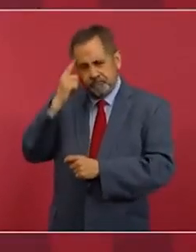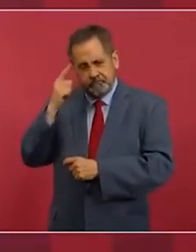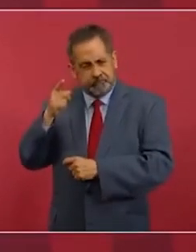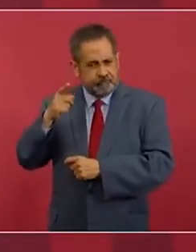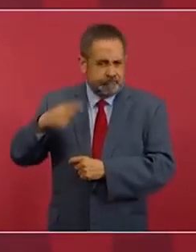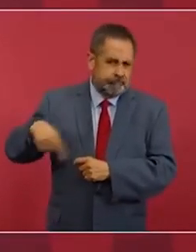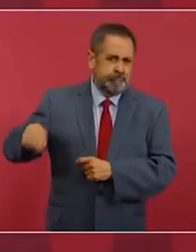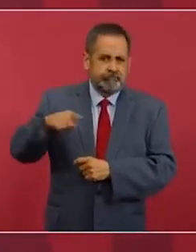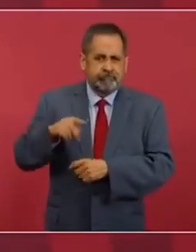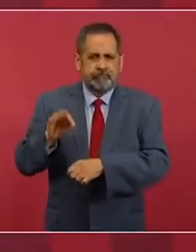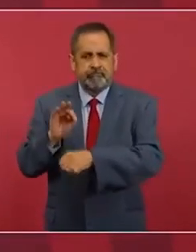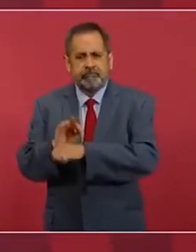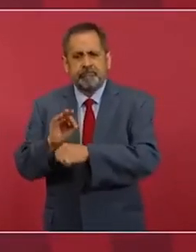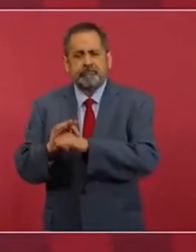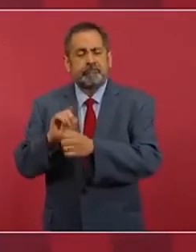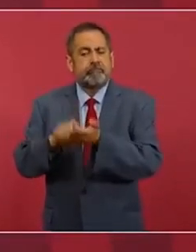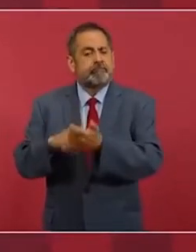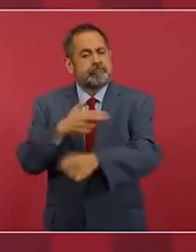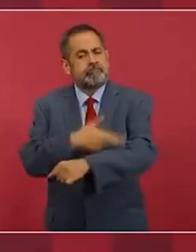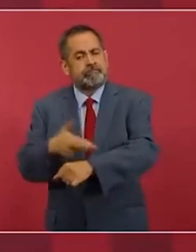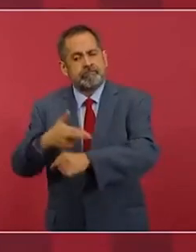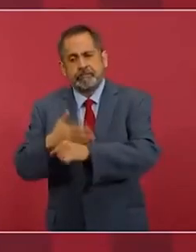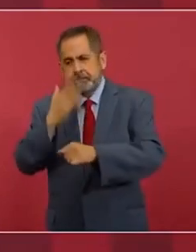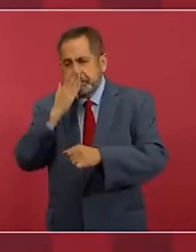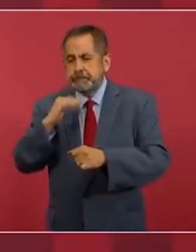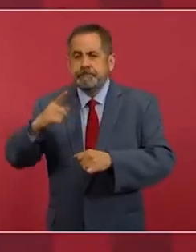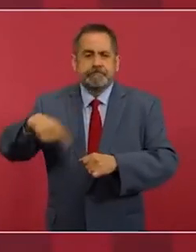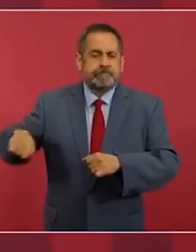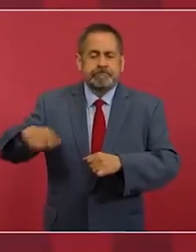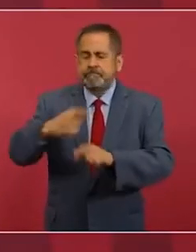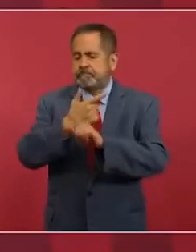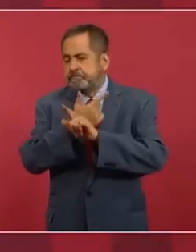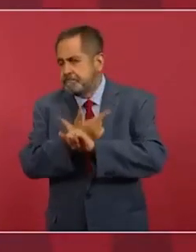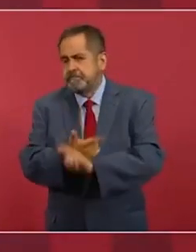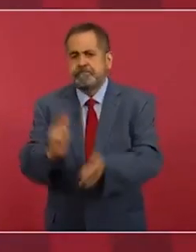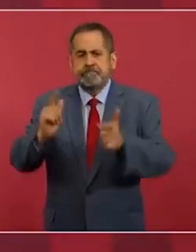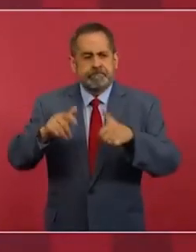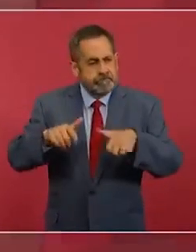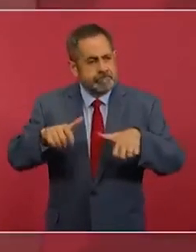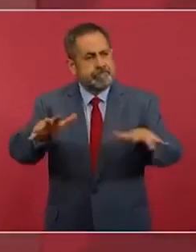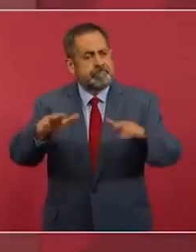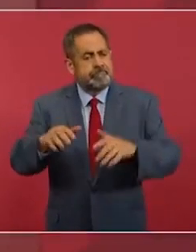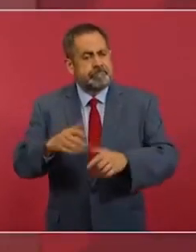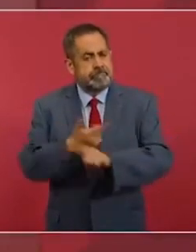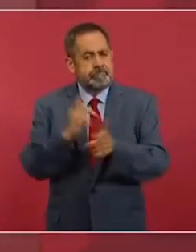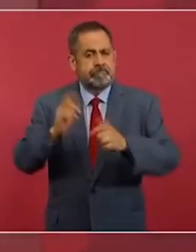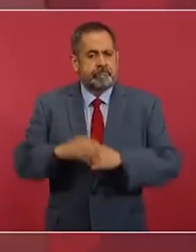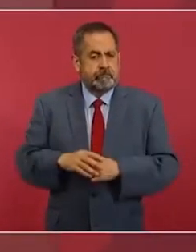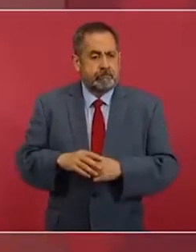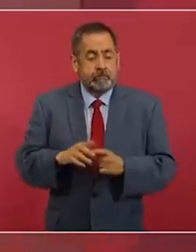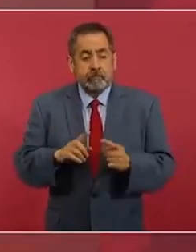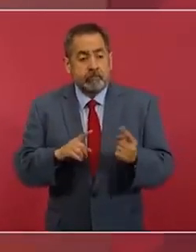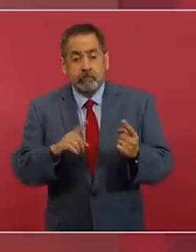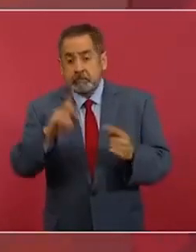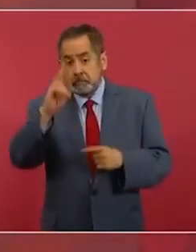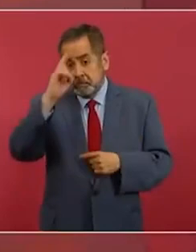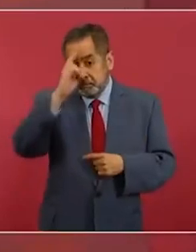puedan ejercer a plenitud las libertades. Prohibido prohibir,